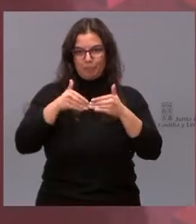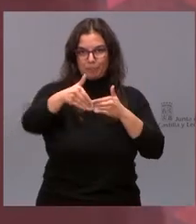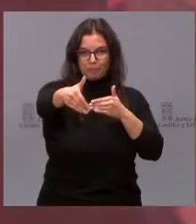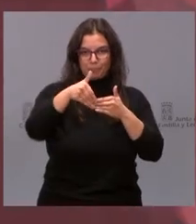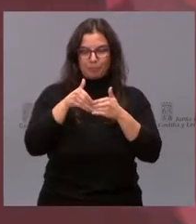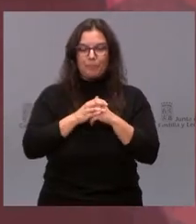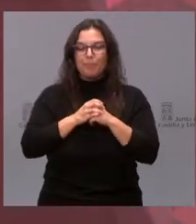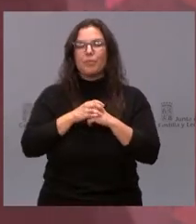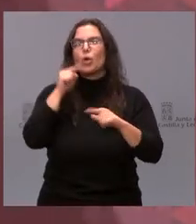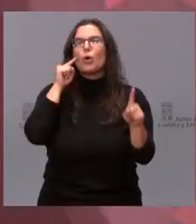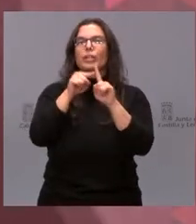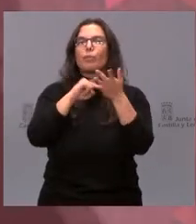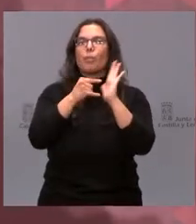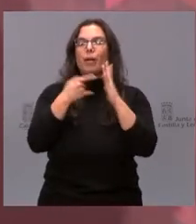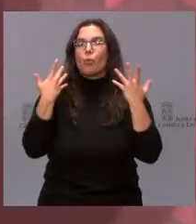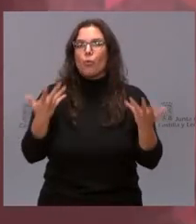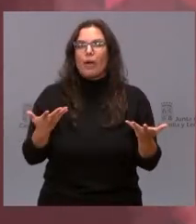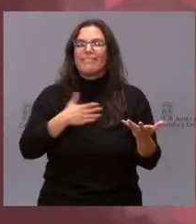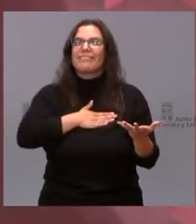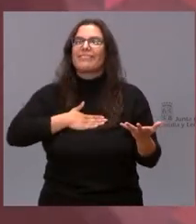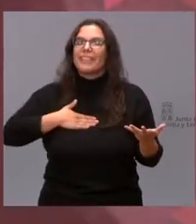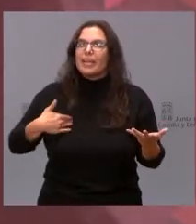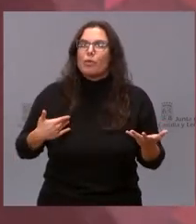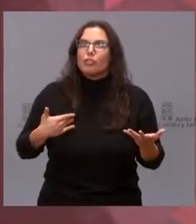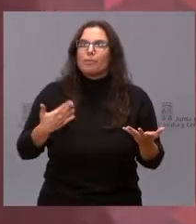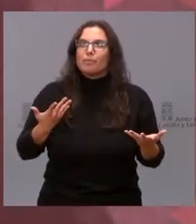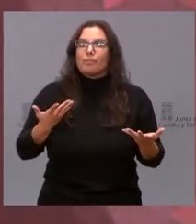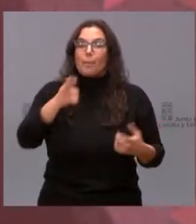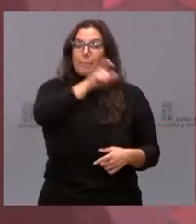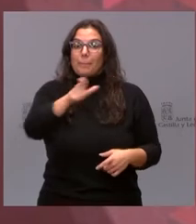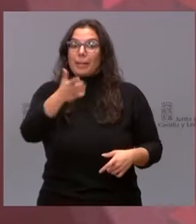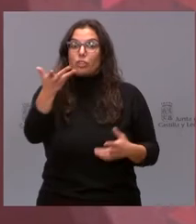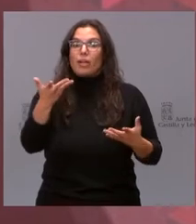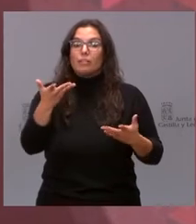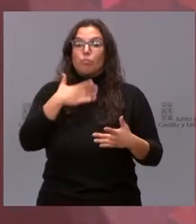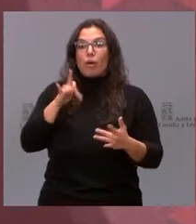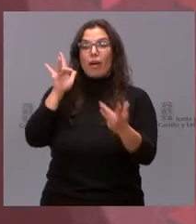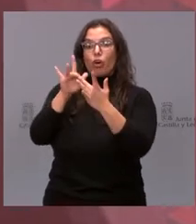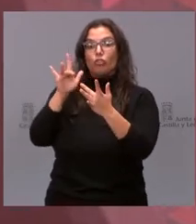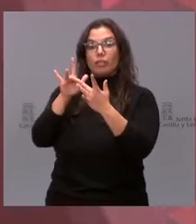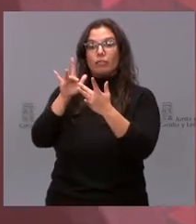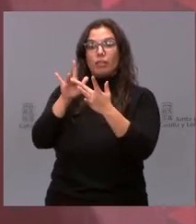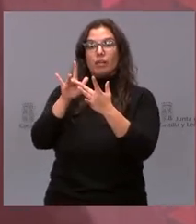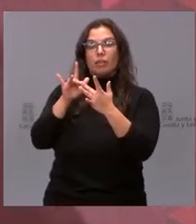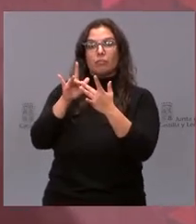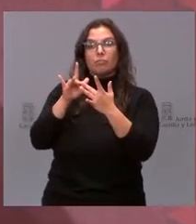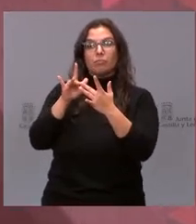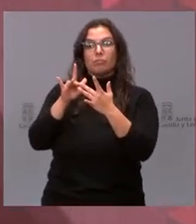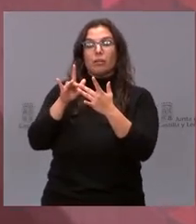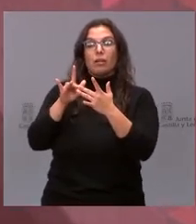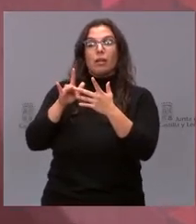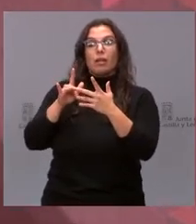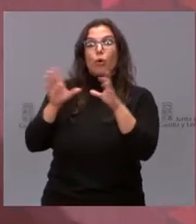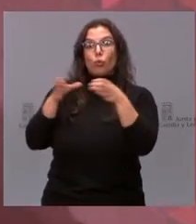que buscamos con este plan? Buscamos facilitar a las personas el acceso de las oportunidades que ofrece